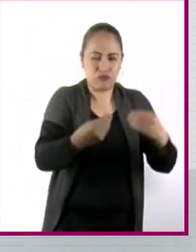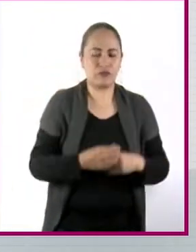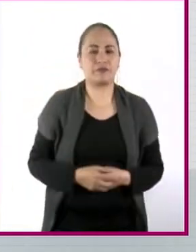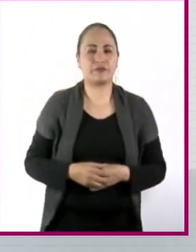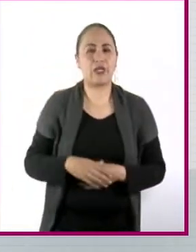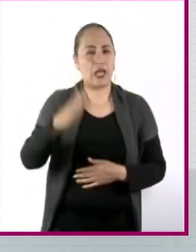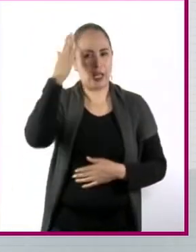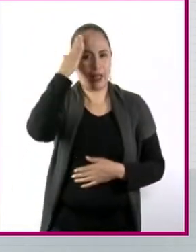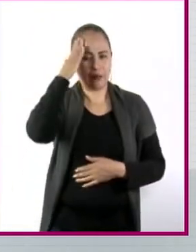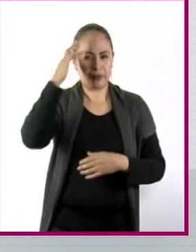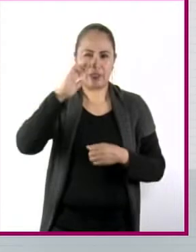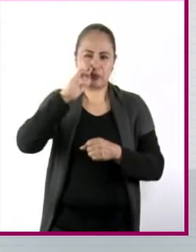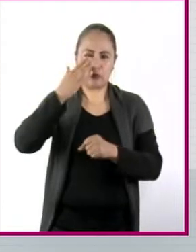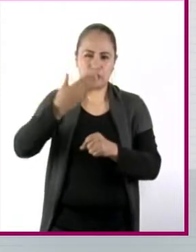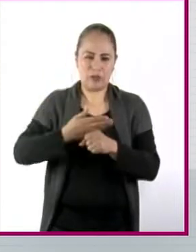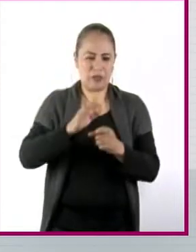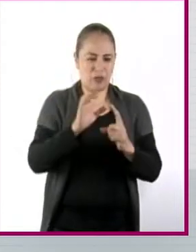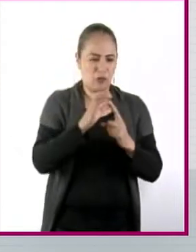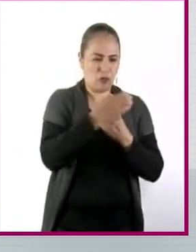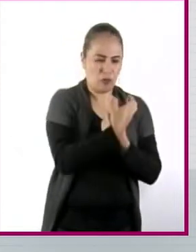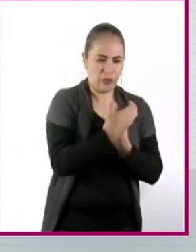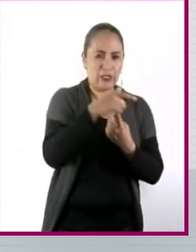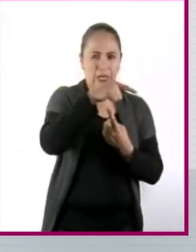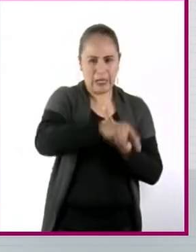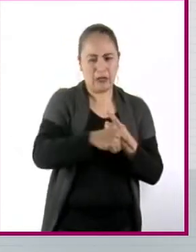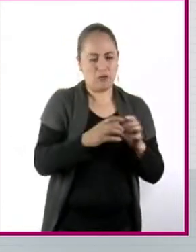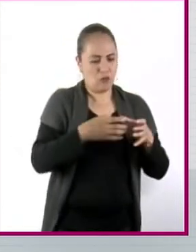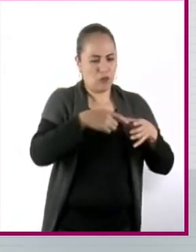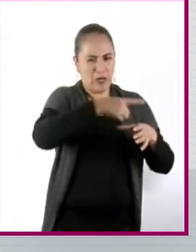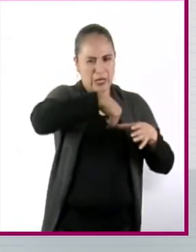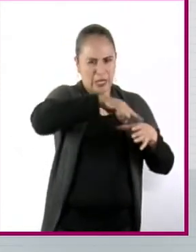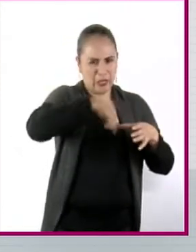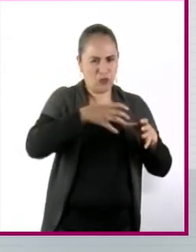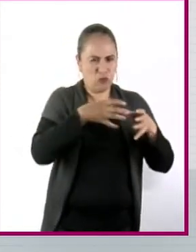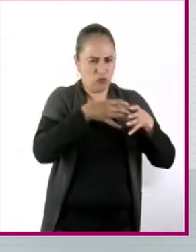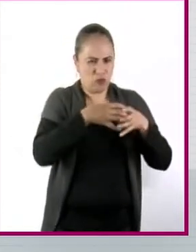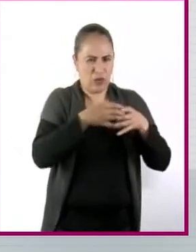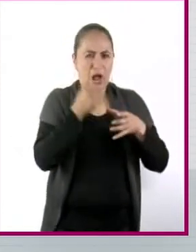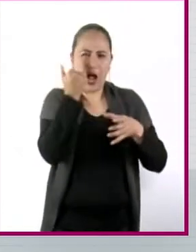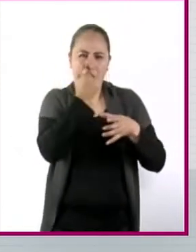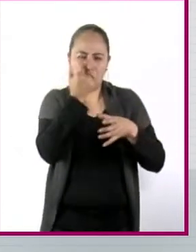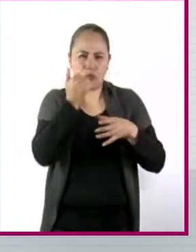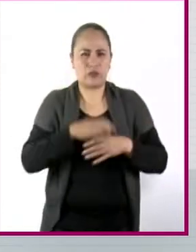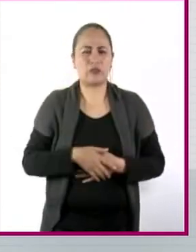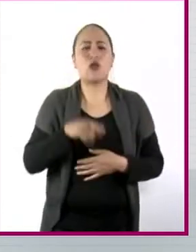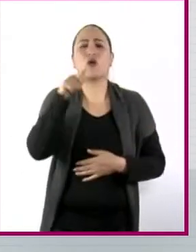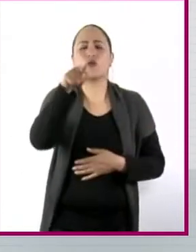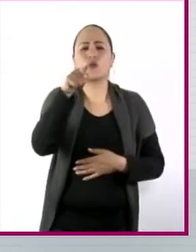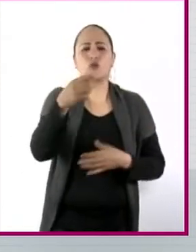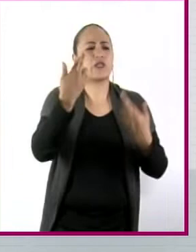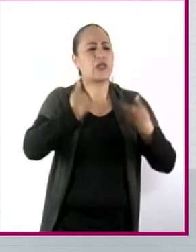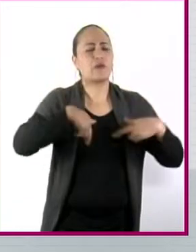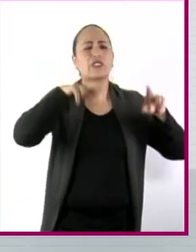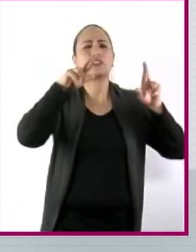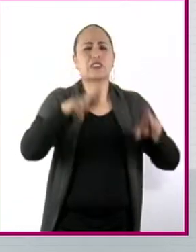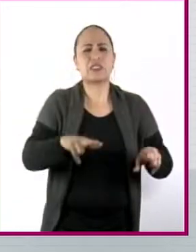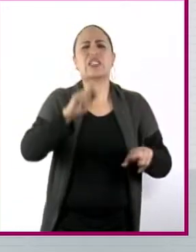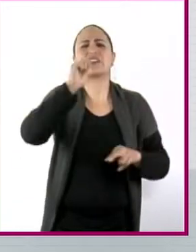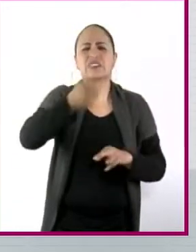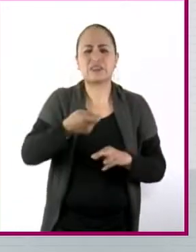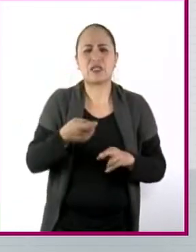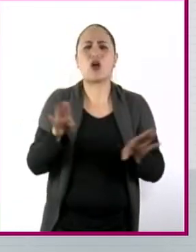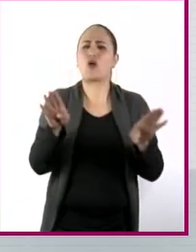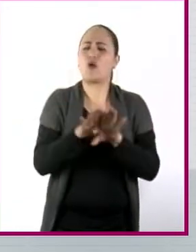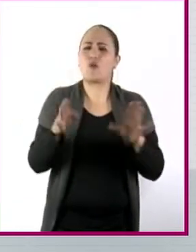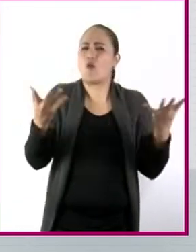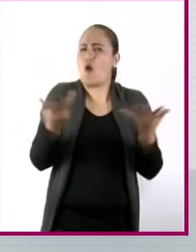comité han de ser los representantes de un conjunto de estudiantes. Para ti, ¿qué significa la representatividad y cómo se manifiesta?